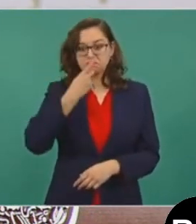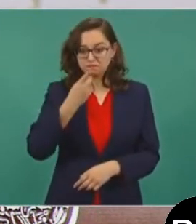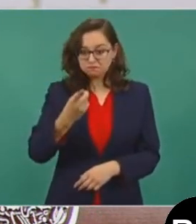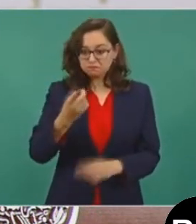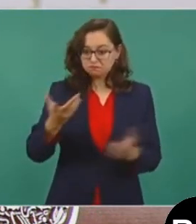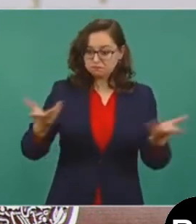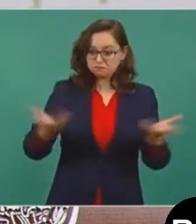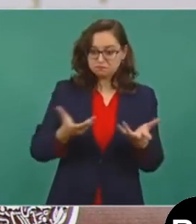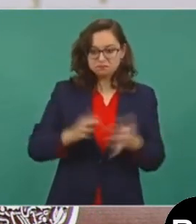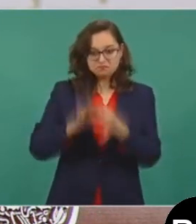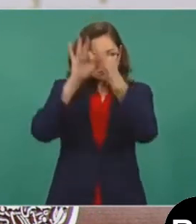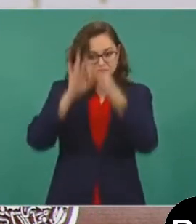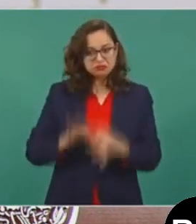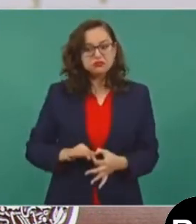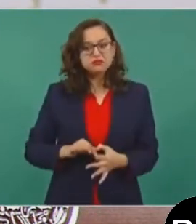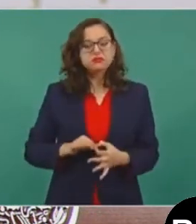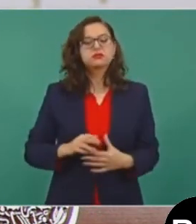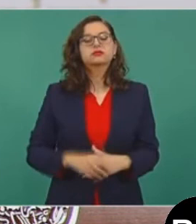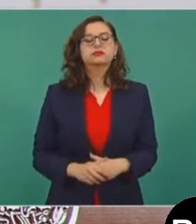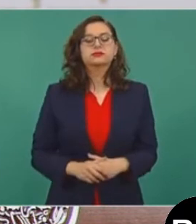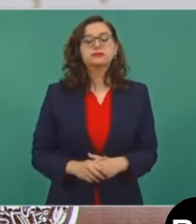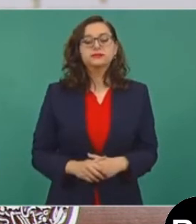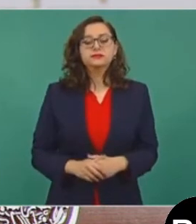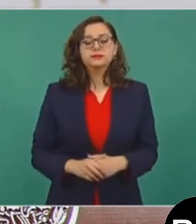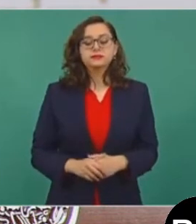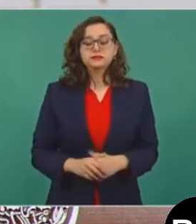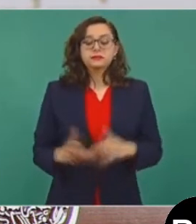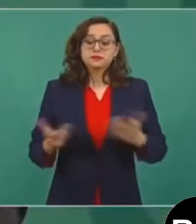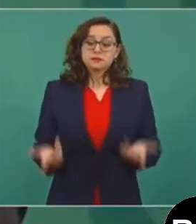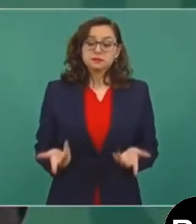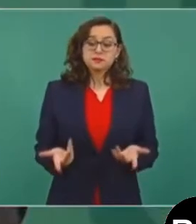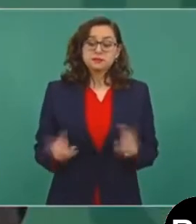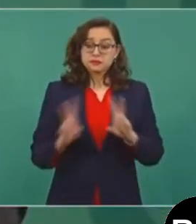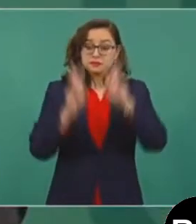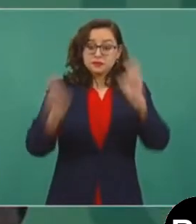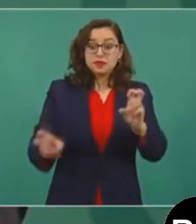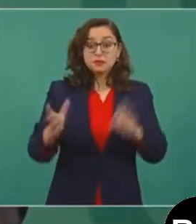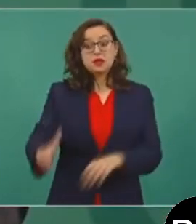Entonces, en este caso vamos a actuar